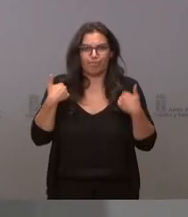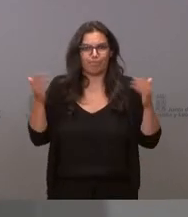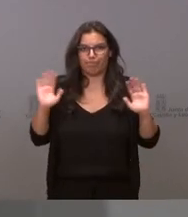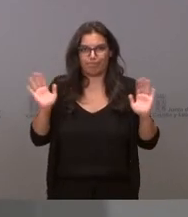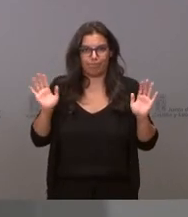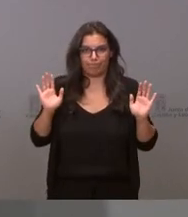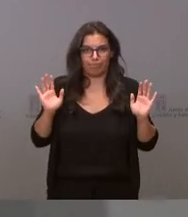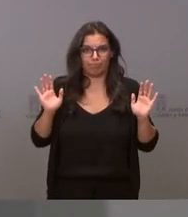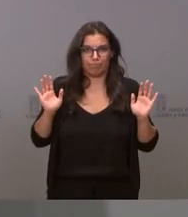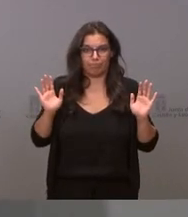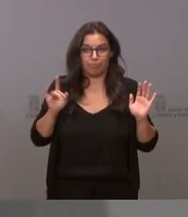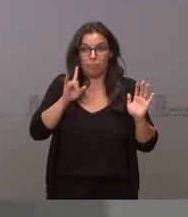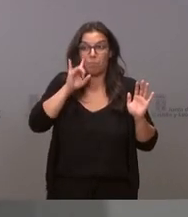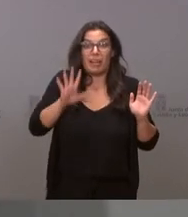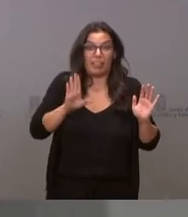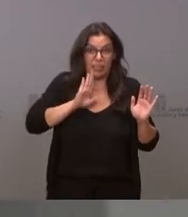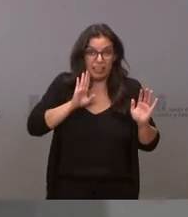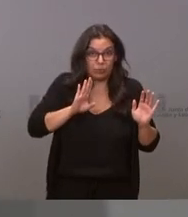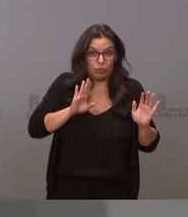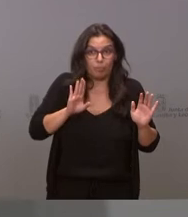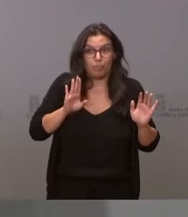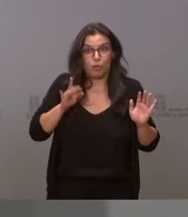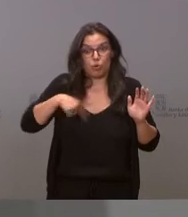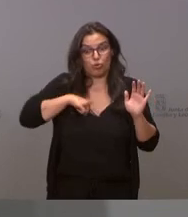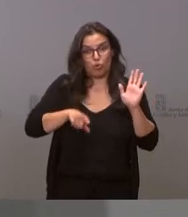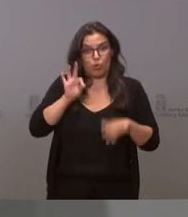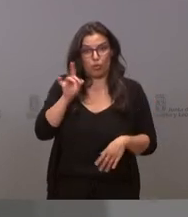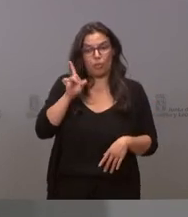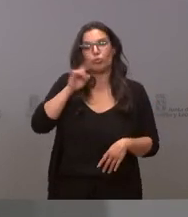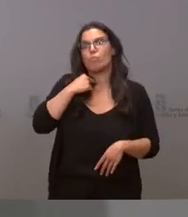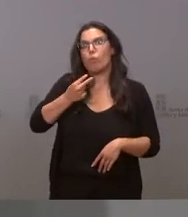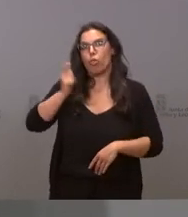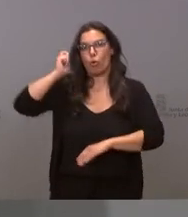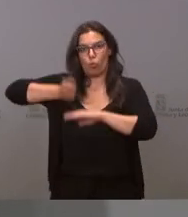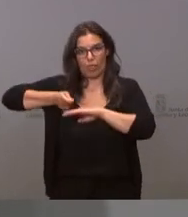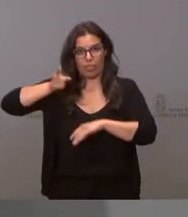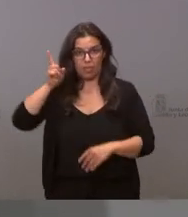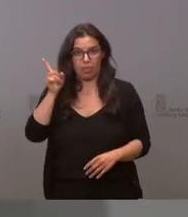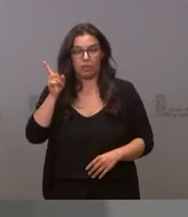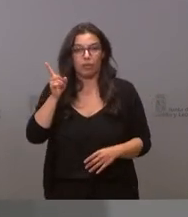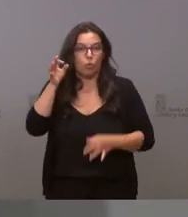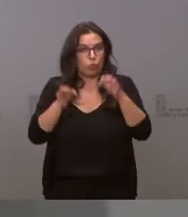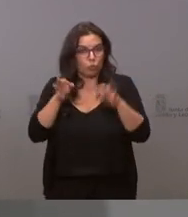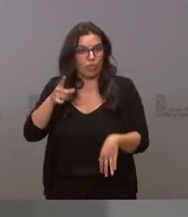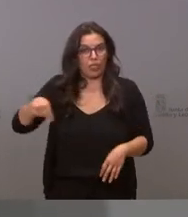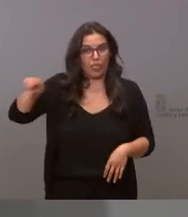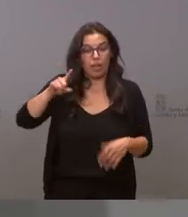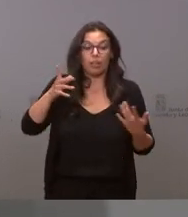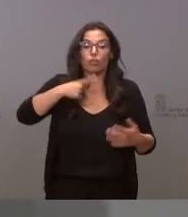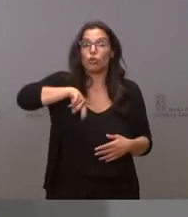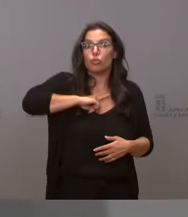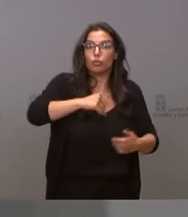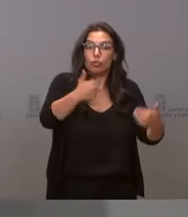es eso un presunto delito es la justicia quien tiene que determinarlo y nosotros tendremos que determinar